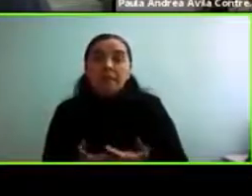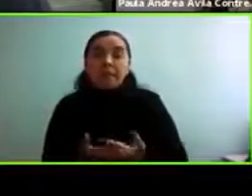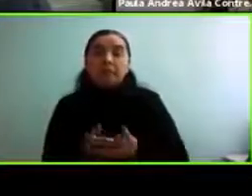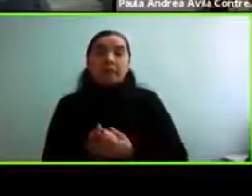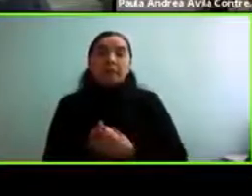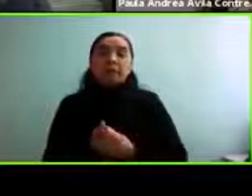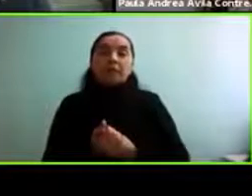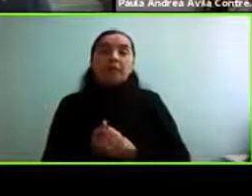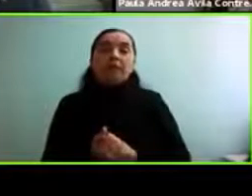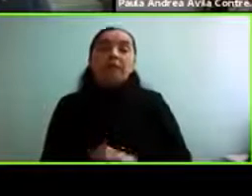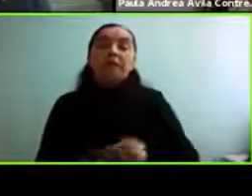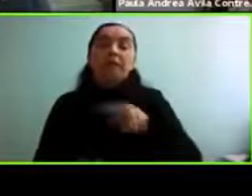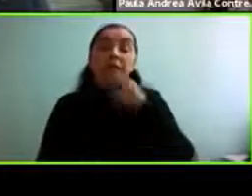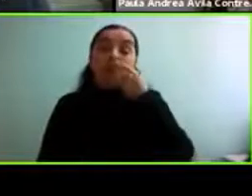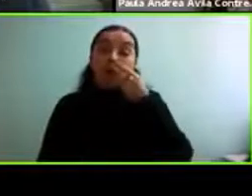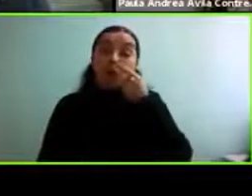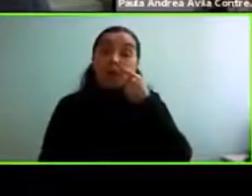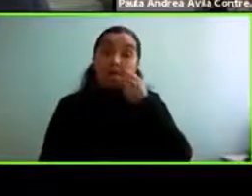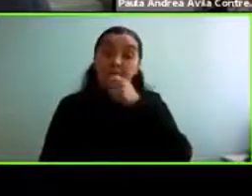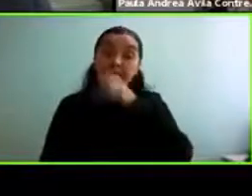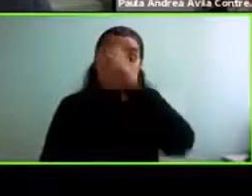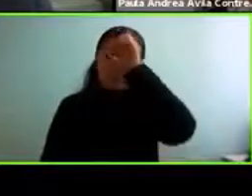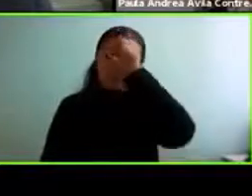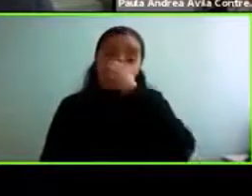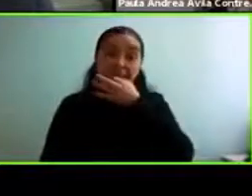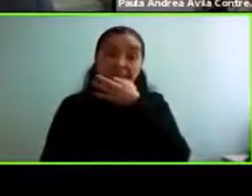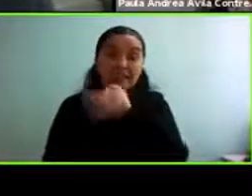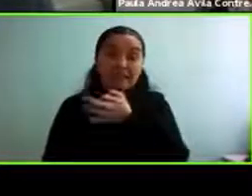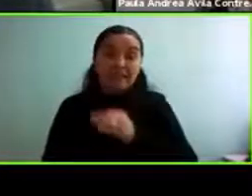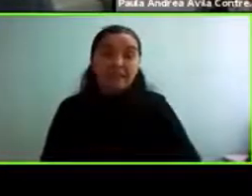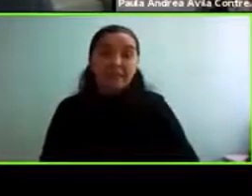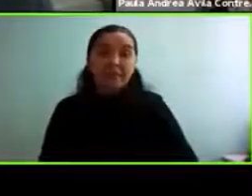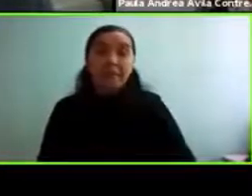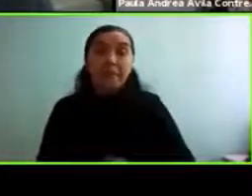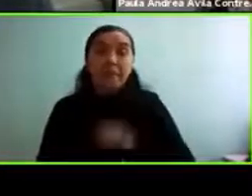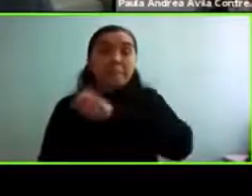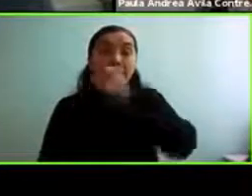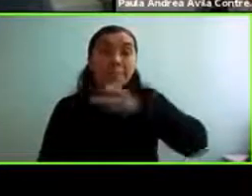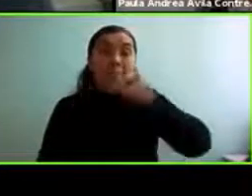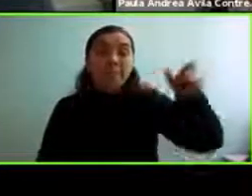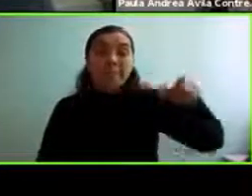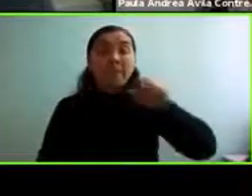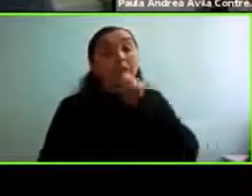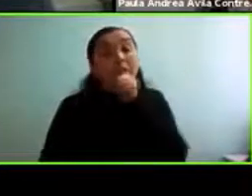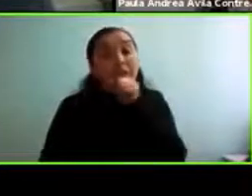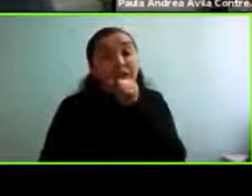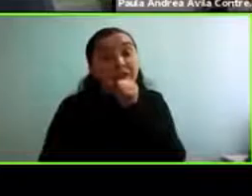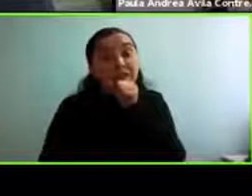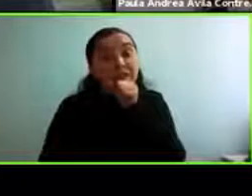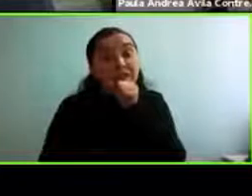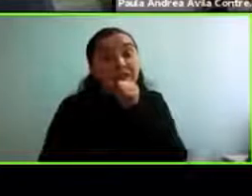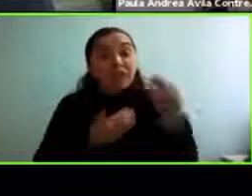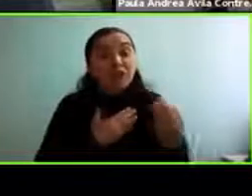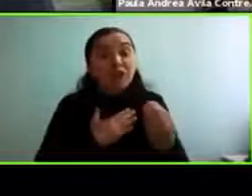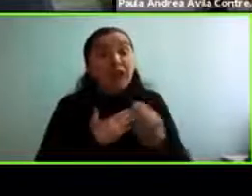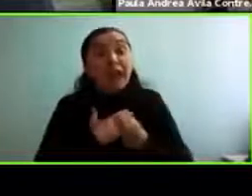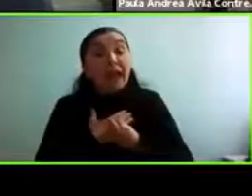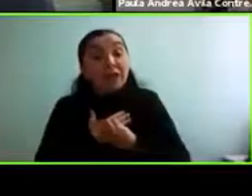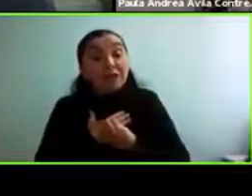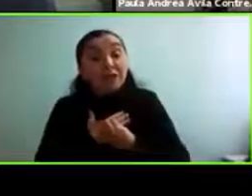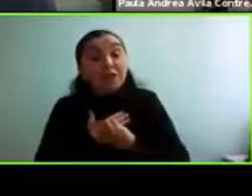Salvareza decía que las personas viejas son una anticipación de tu propio futuro